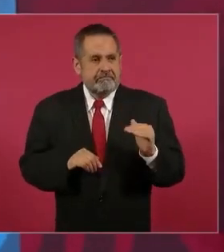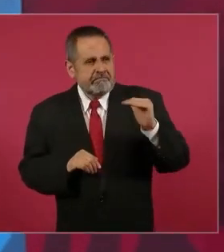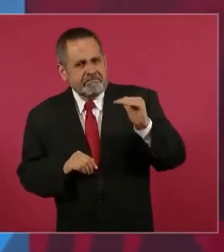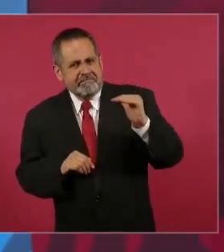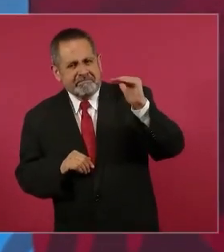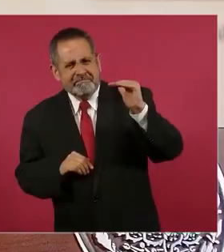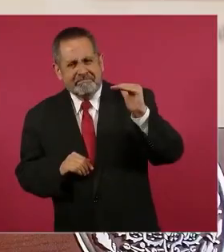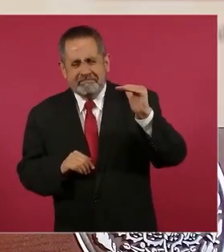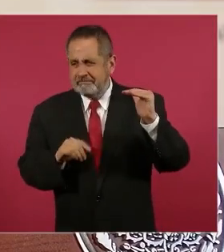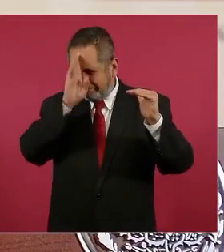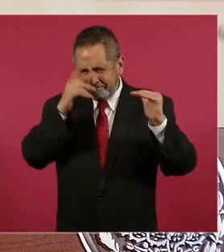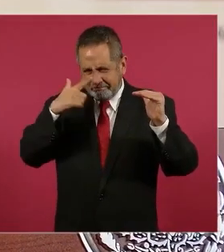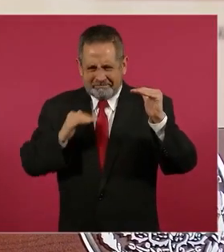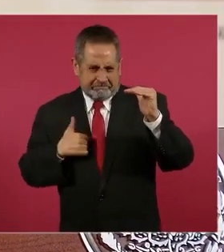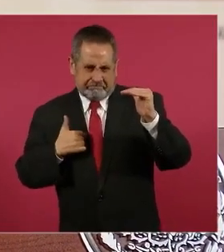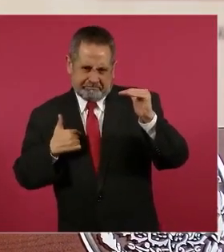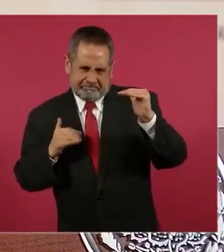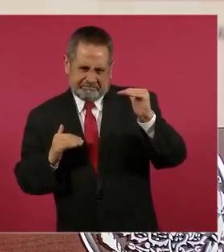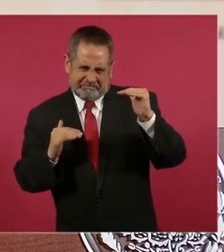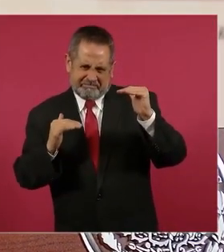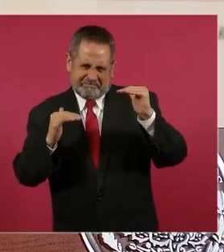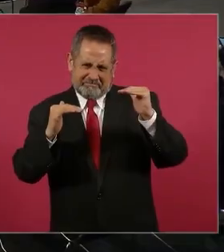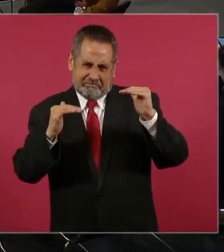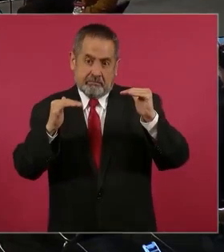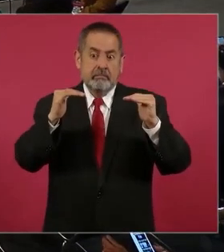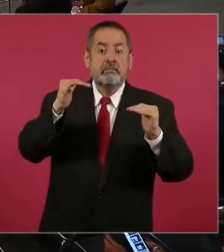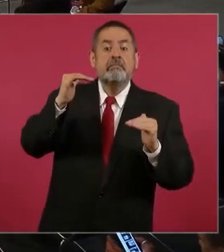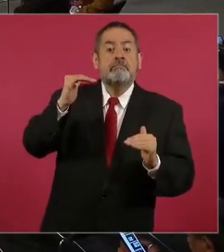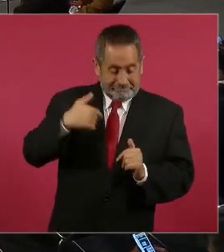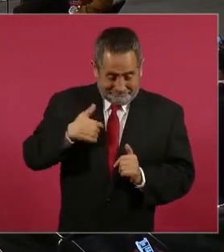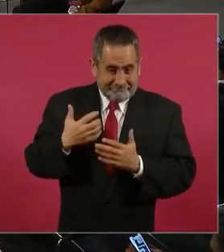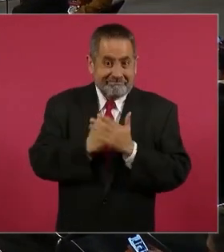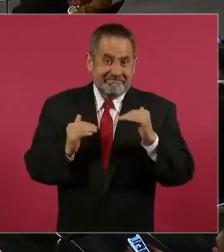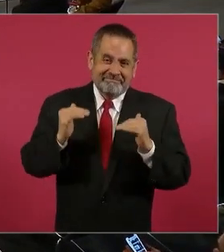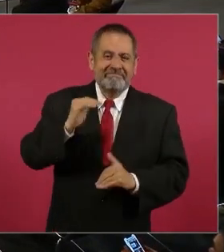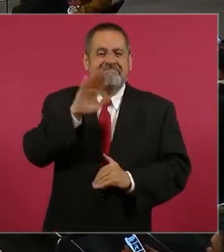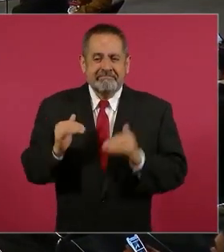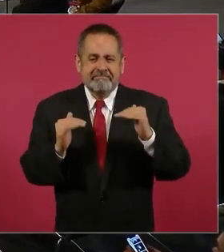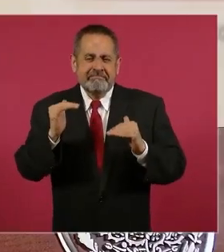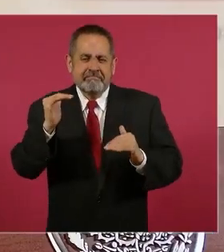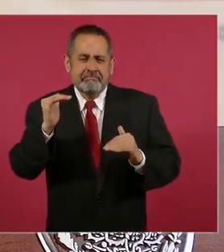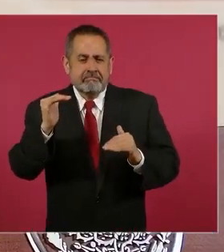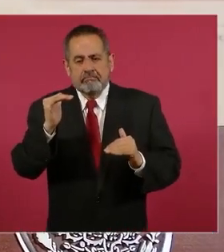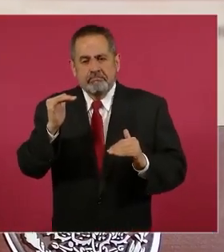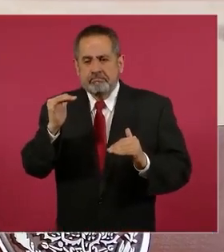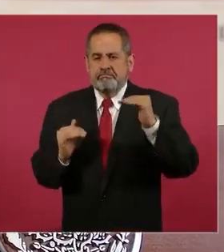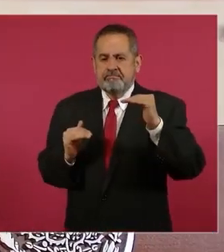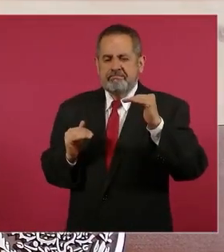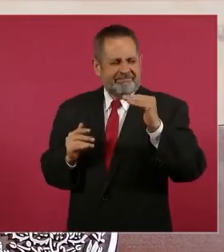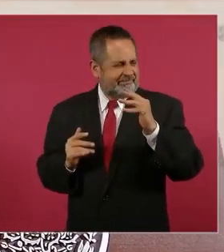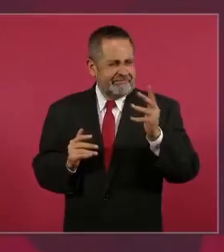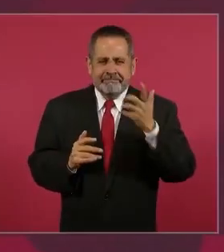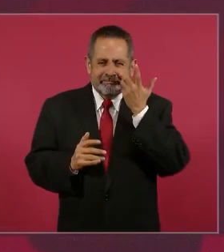arriba arriba arriba hasta la medianoche que se dé el cruce se iba a dar el cruce y no se dio y ya